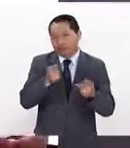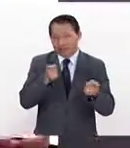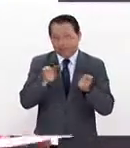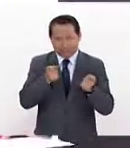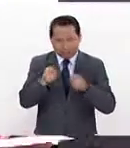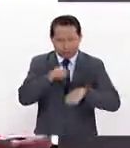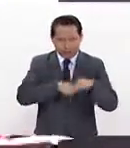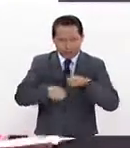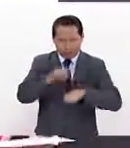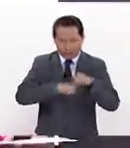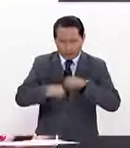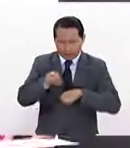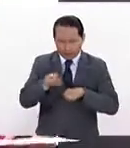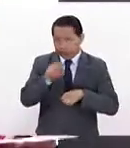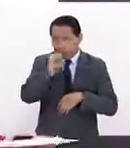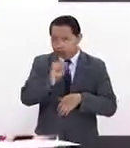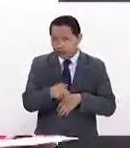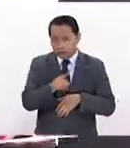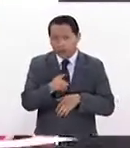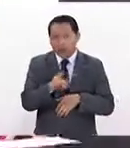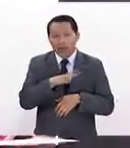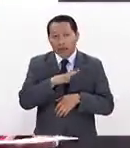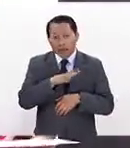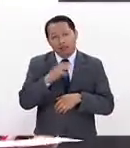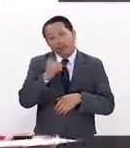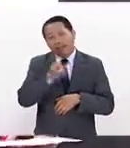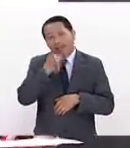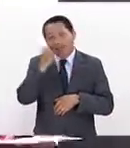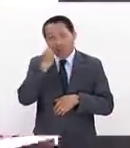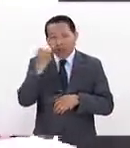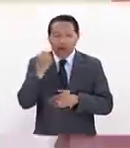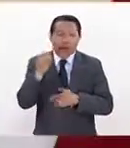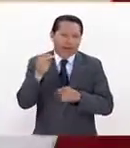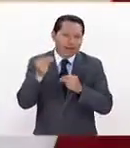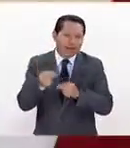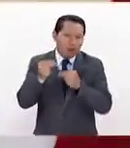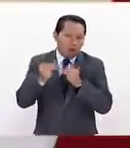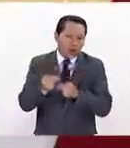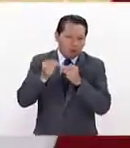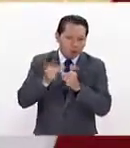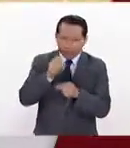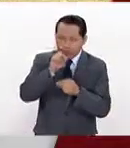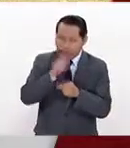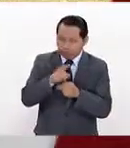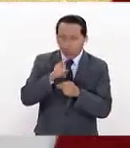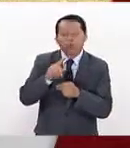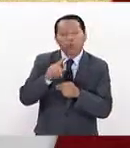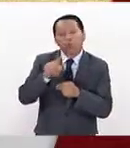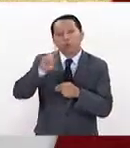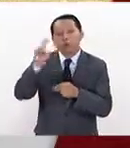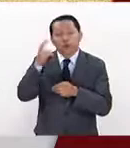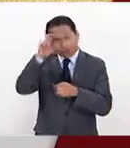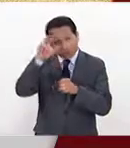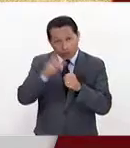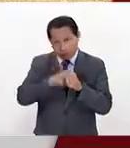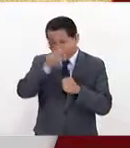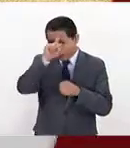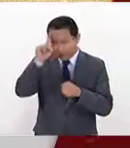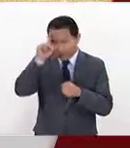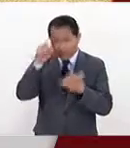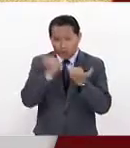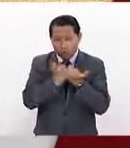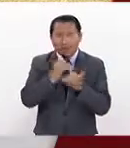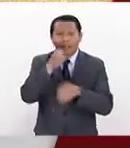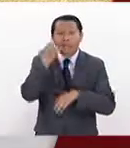con el IEDE, que es la escuela ejecutiva, digamos, de negocios, también de la Universidad Europea de Madrid y también los estudiantes